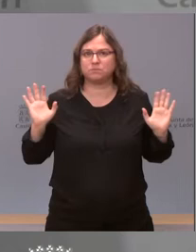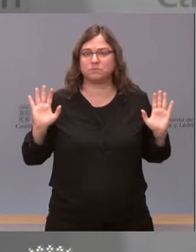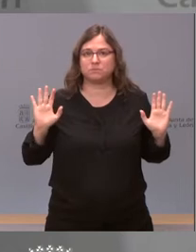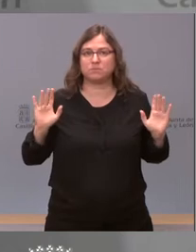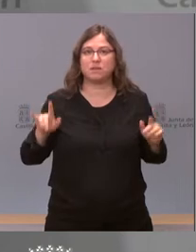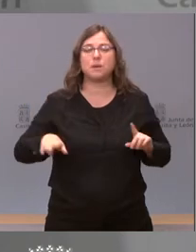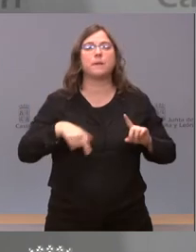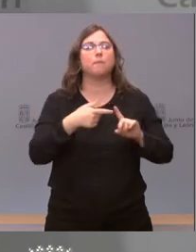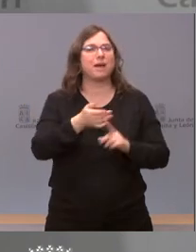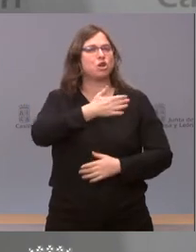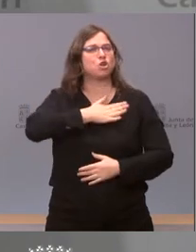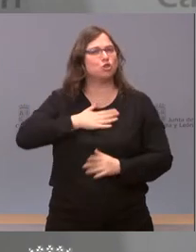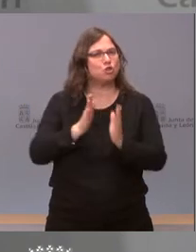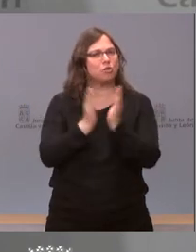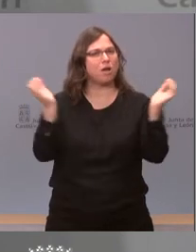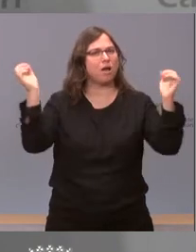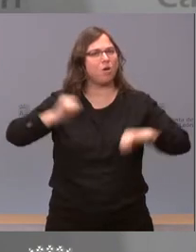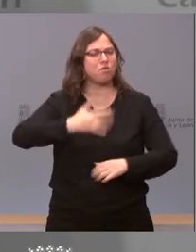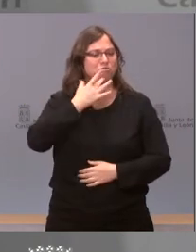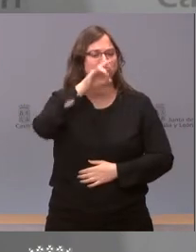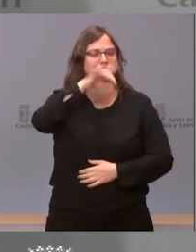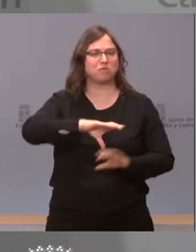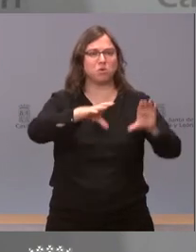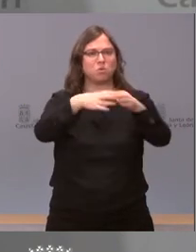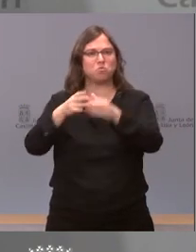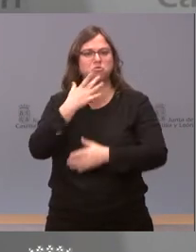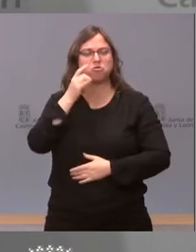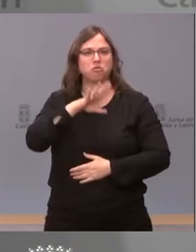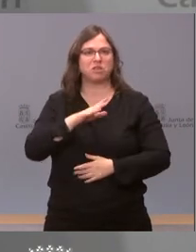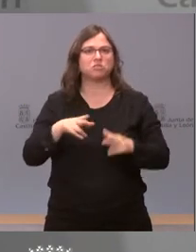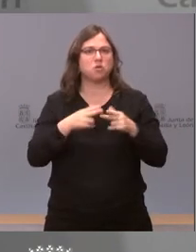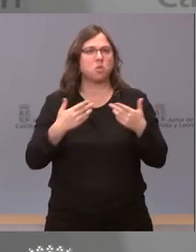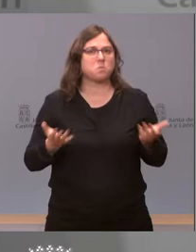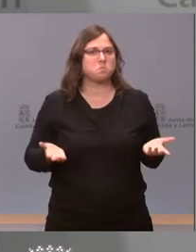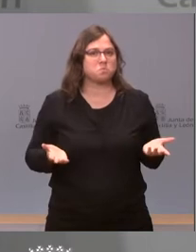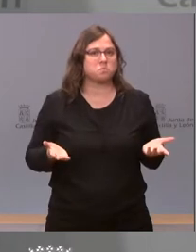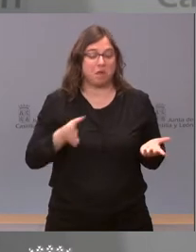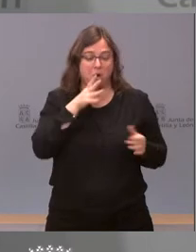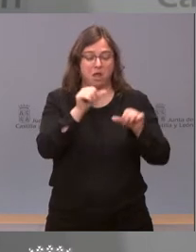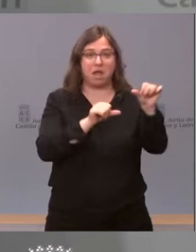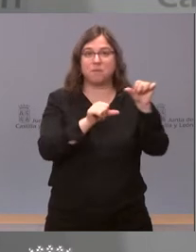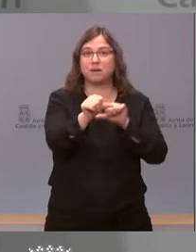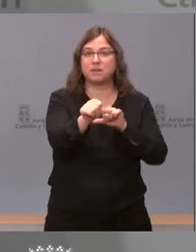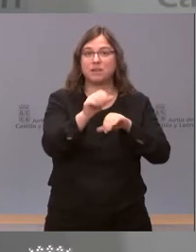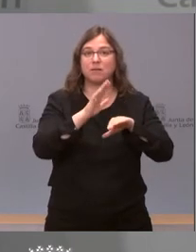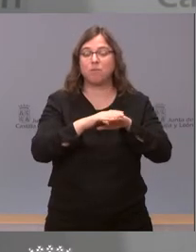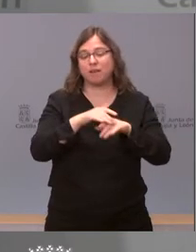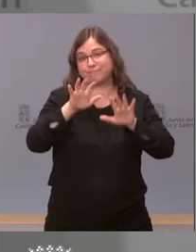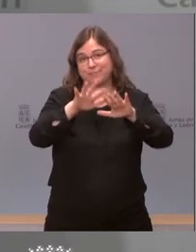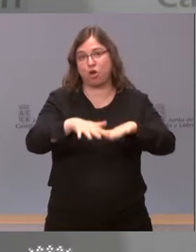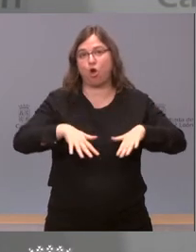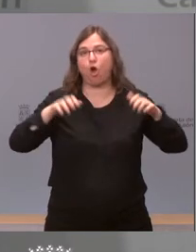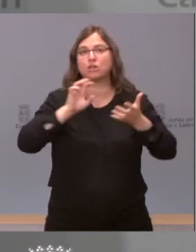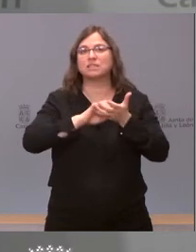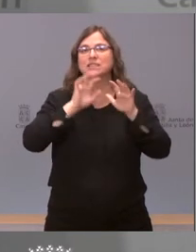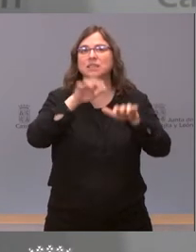quién vamos a acordar o no vamos a acordar a partir de ahora en las Cortes de